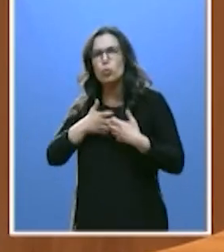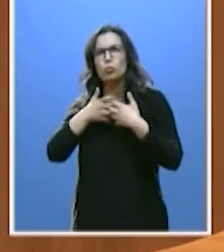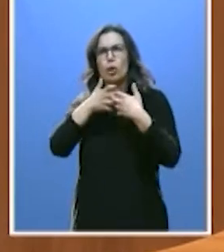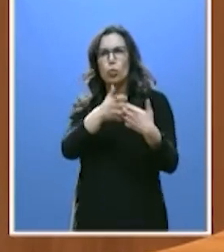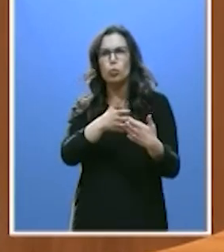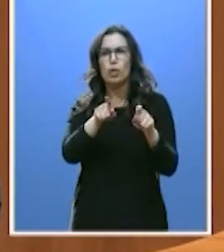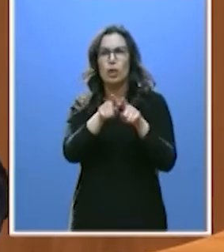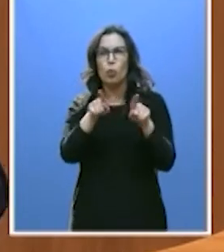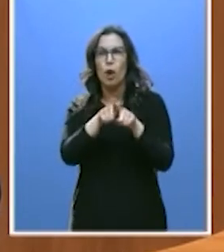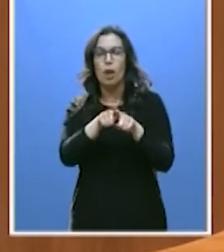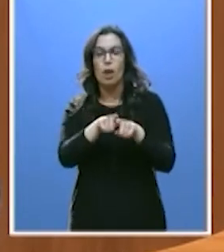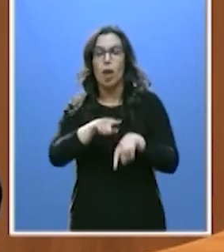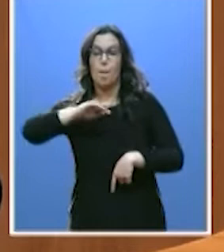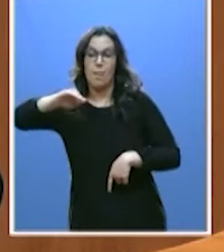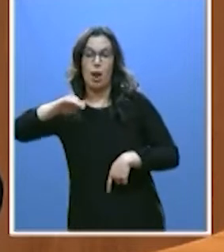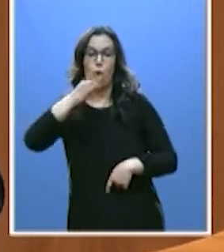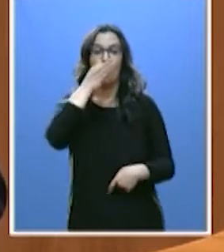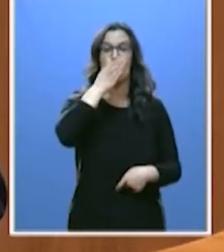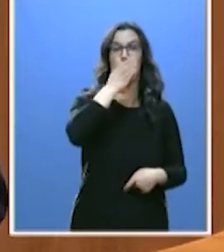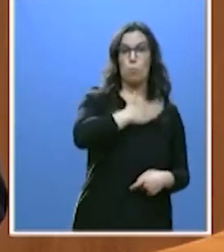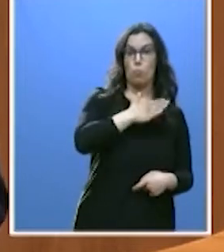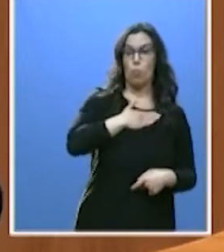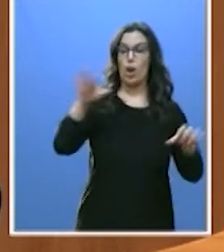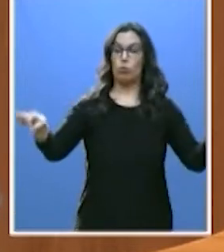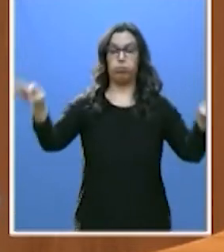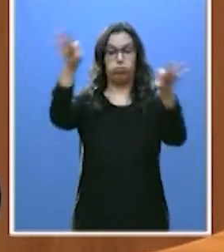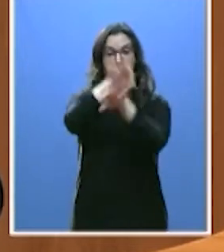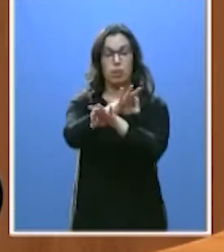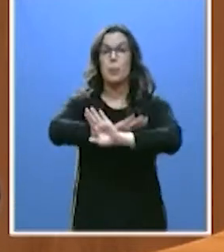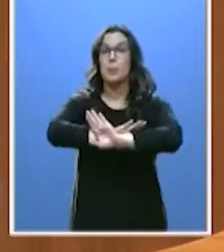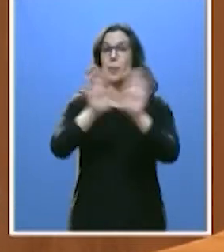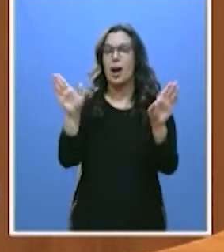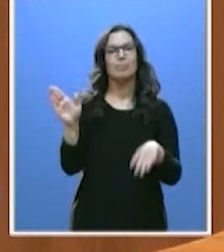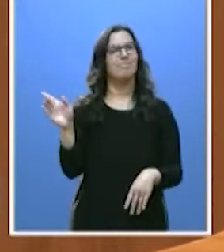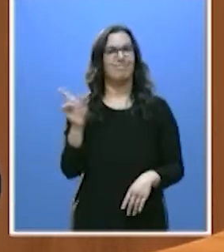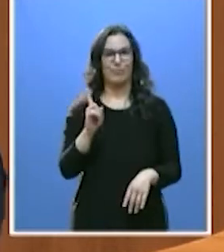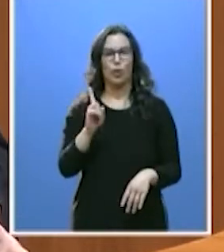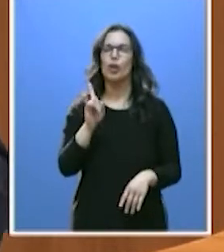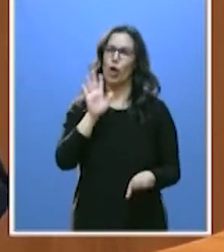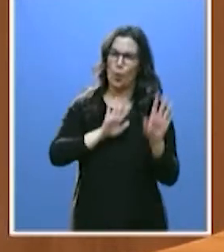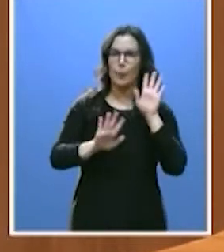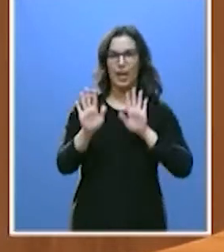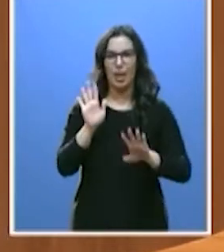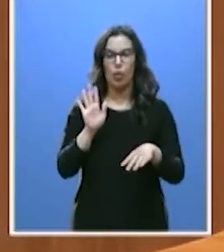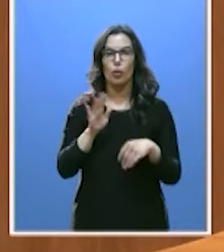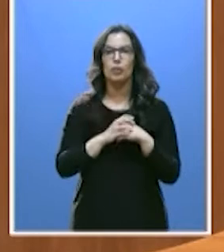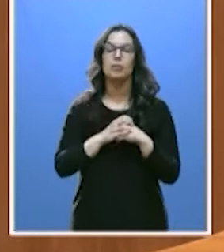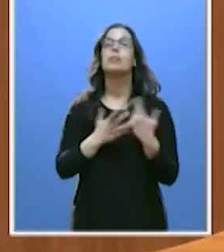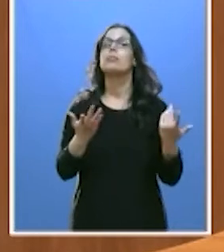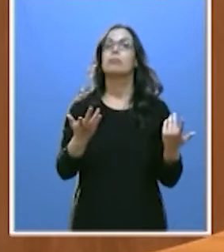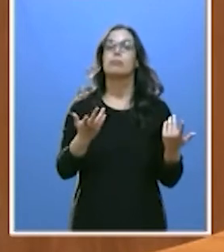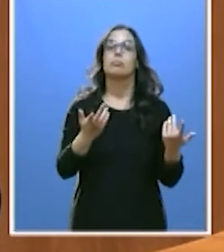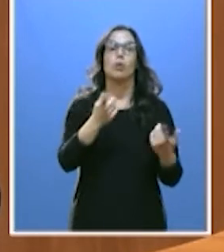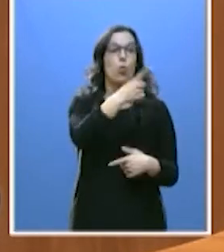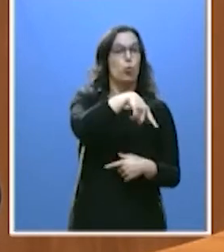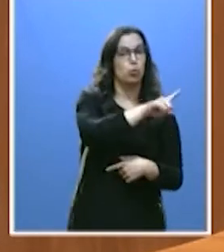malos por los buenos. Es un poquito más complicado. He de decirle que ni ustedes, ni los señores del